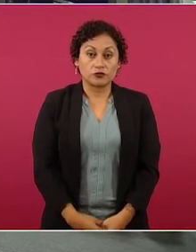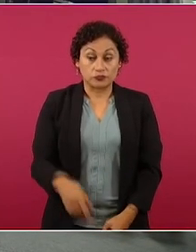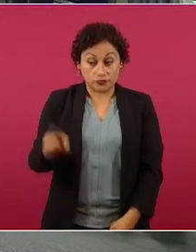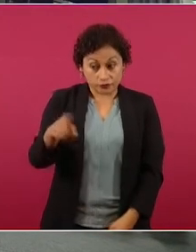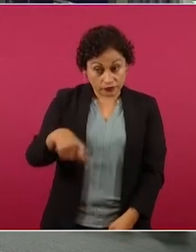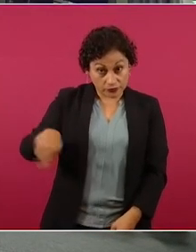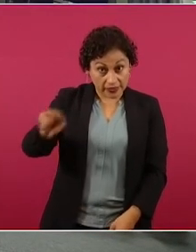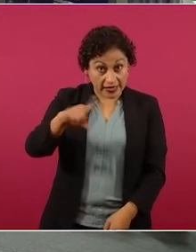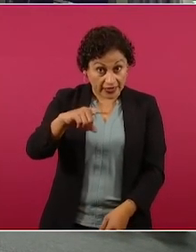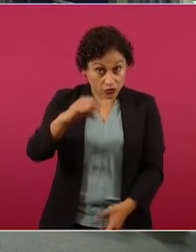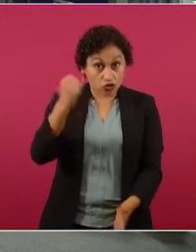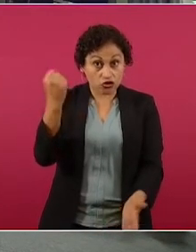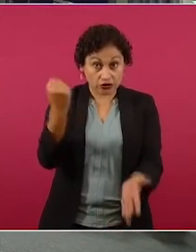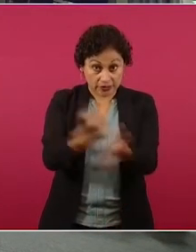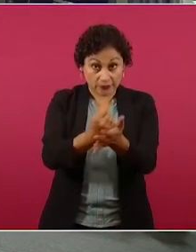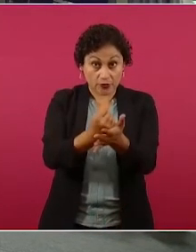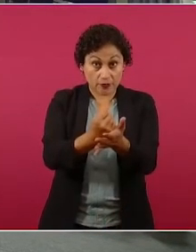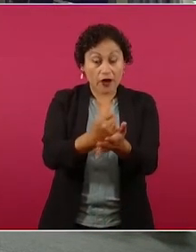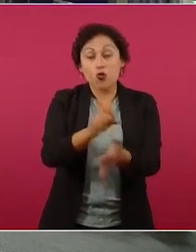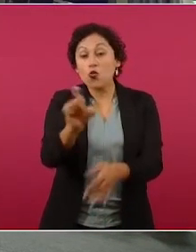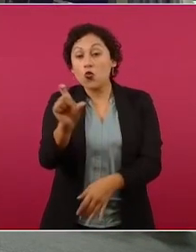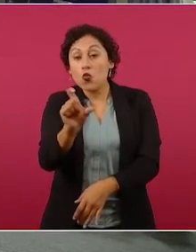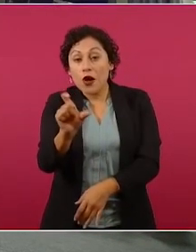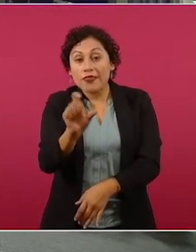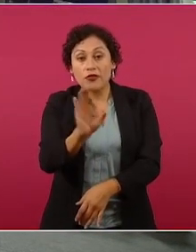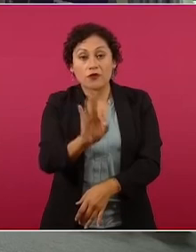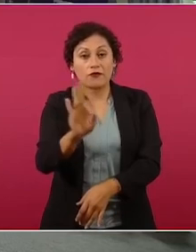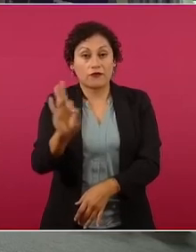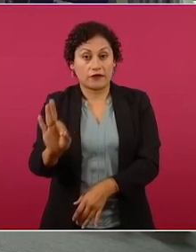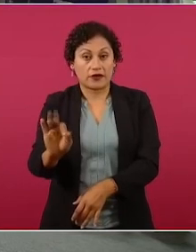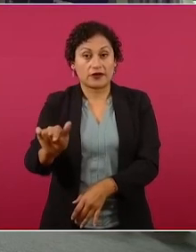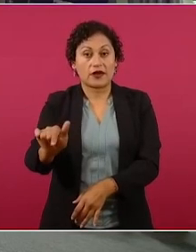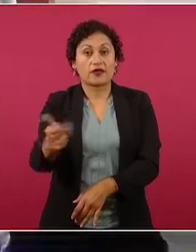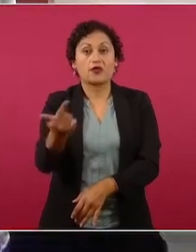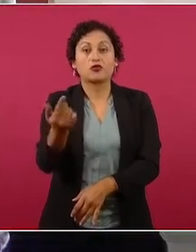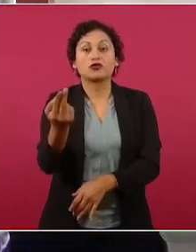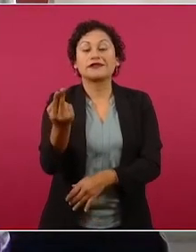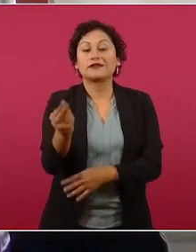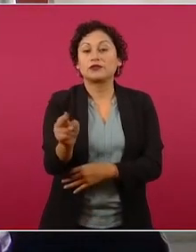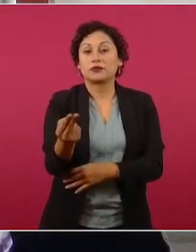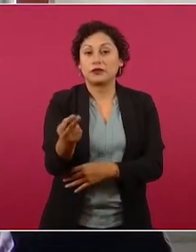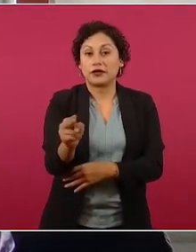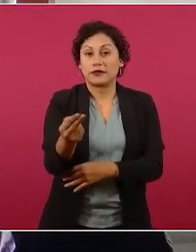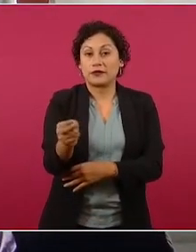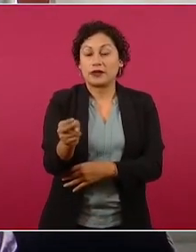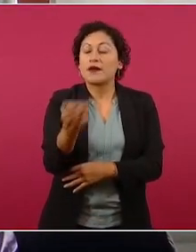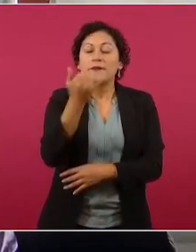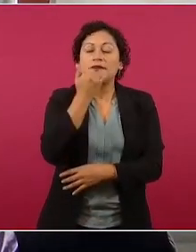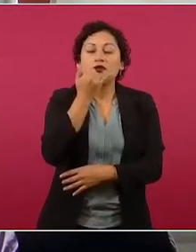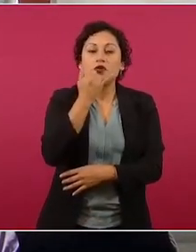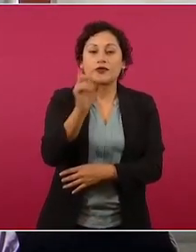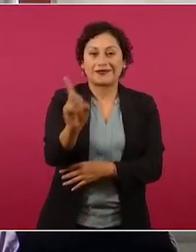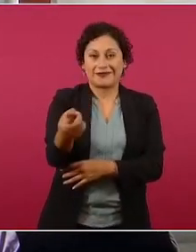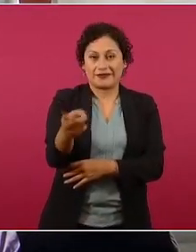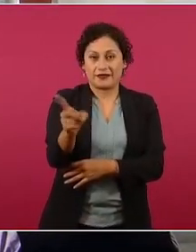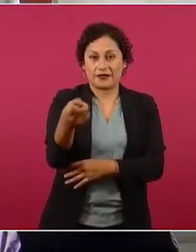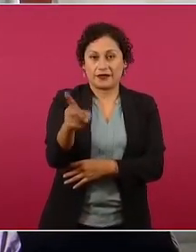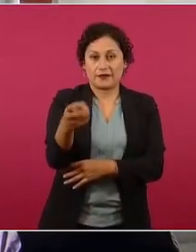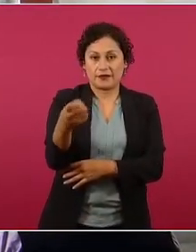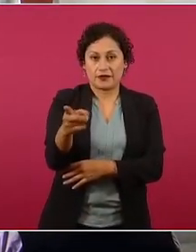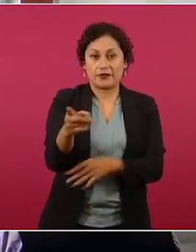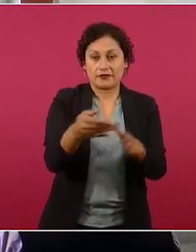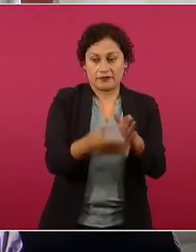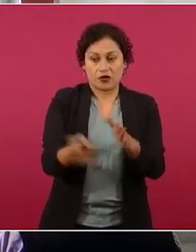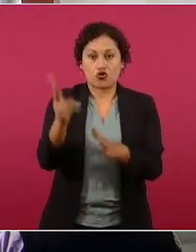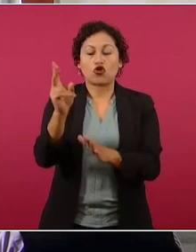el 12 de noviembre, o sea que de diciembre, dos meses